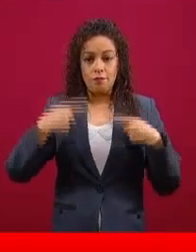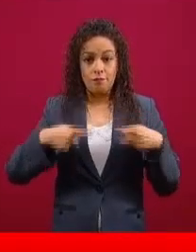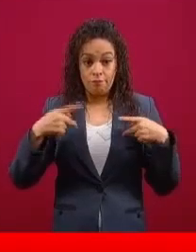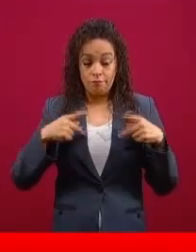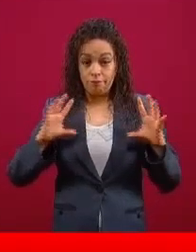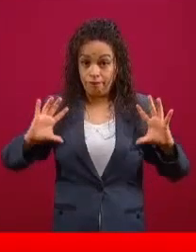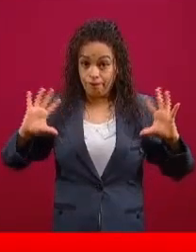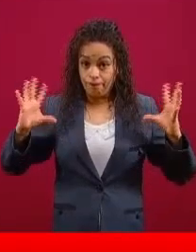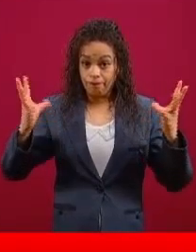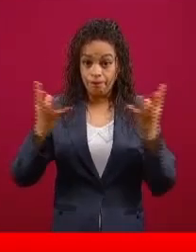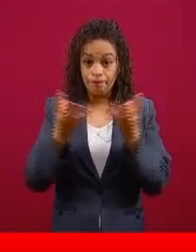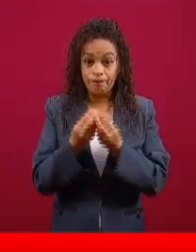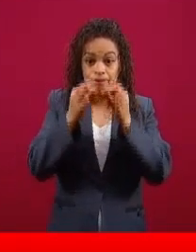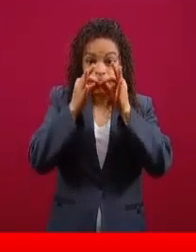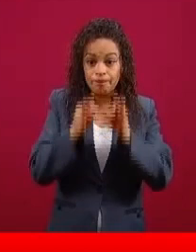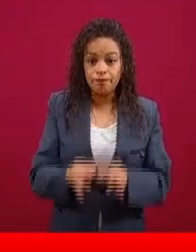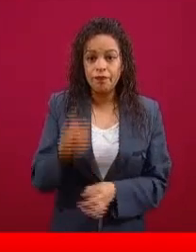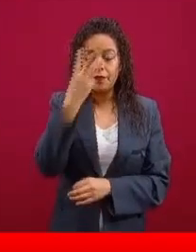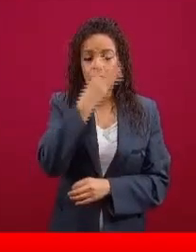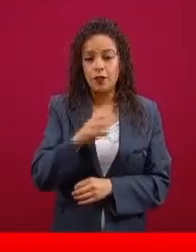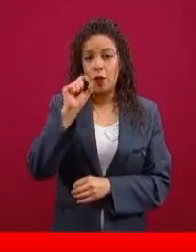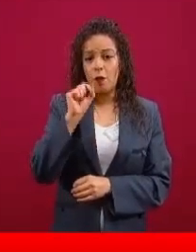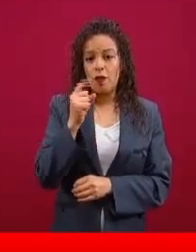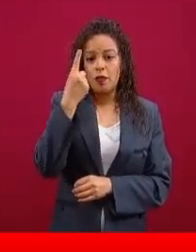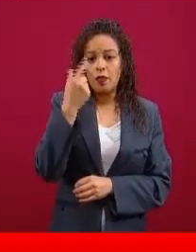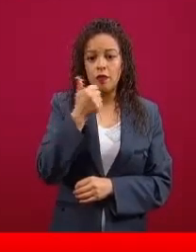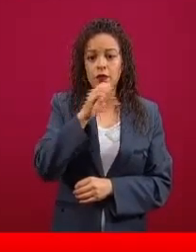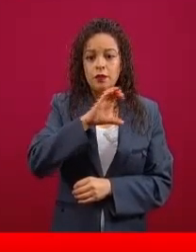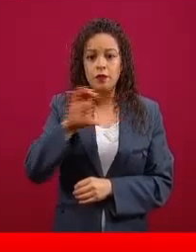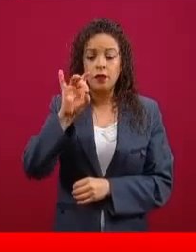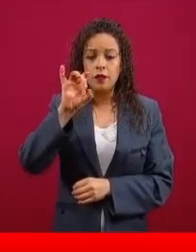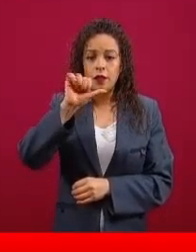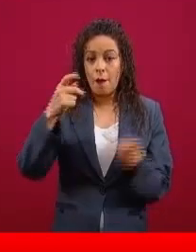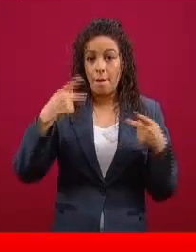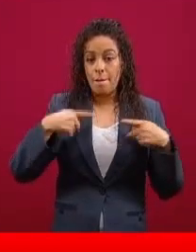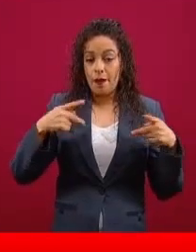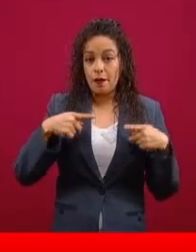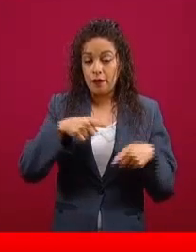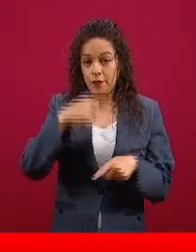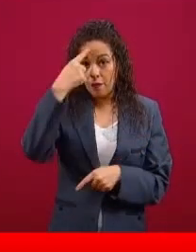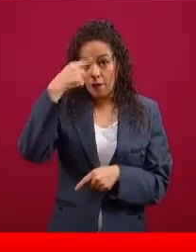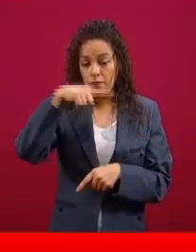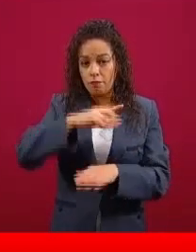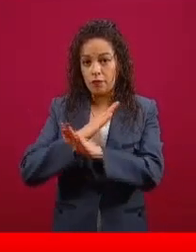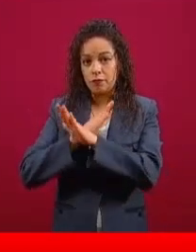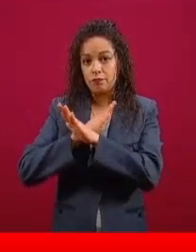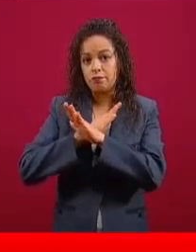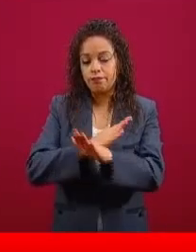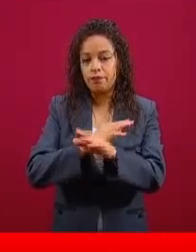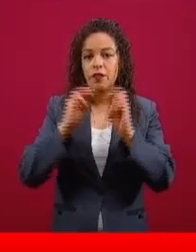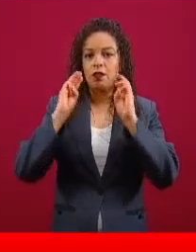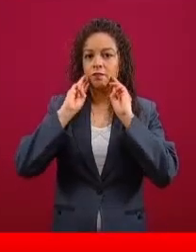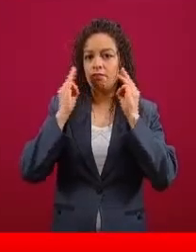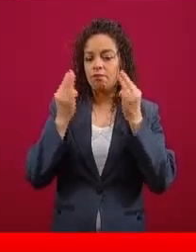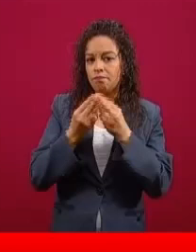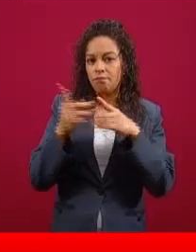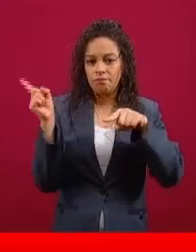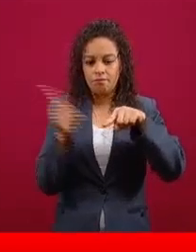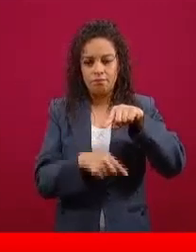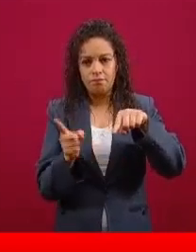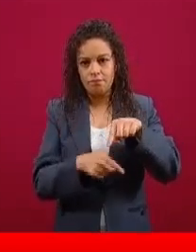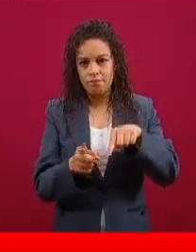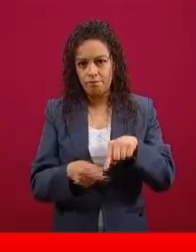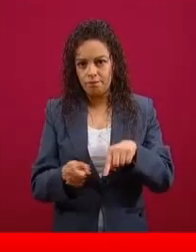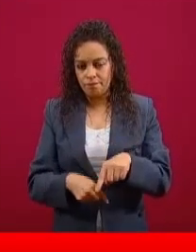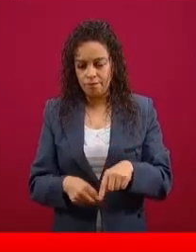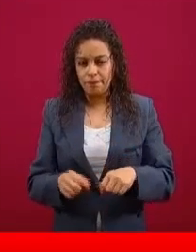de este efectivo de 321.636 hombres para el combate a la delincuencia, cubriendo una serie